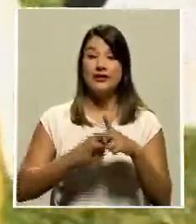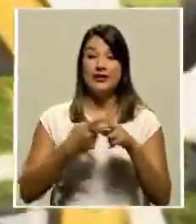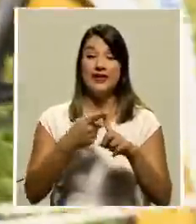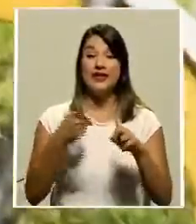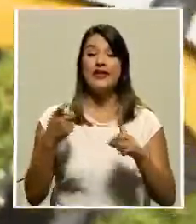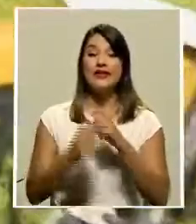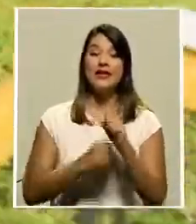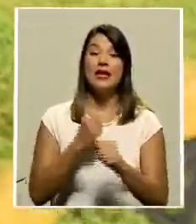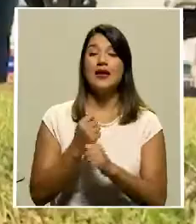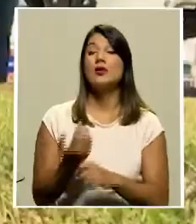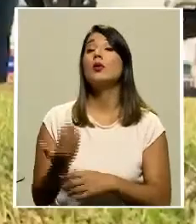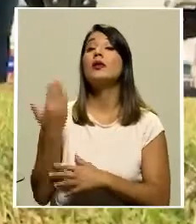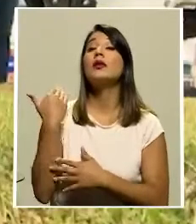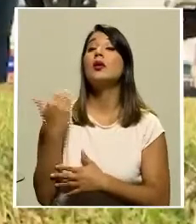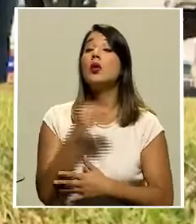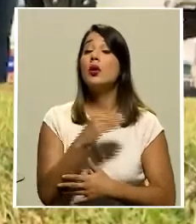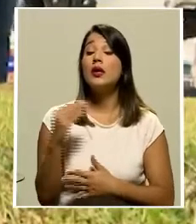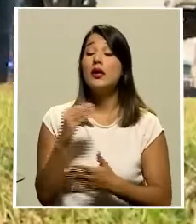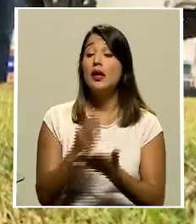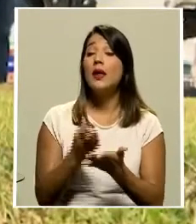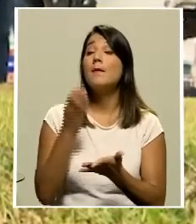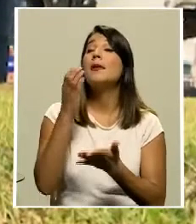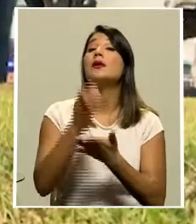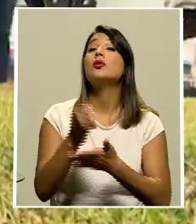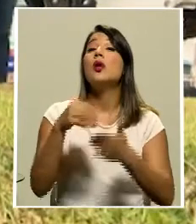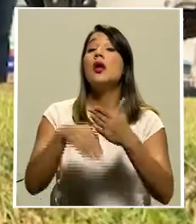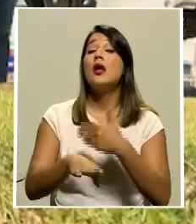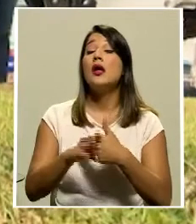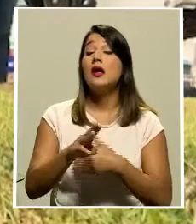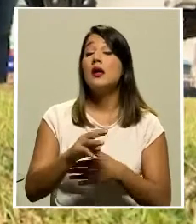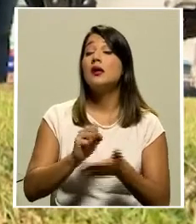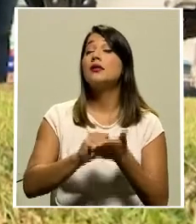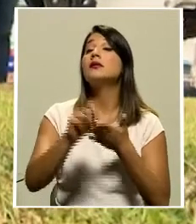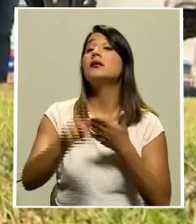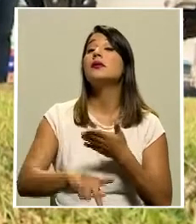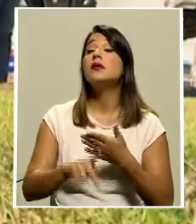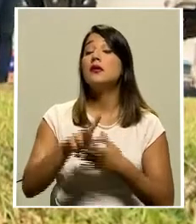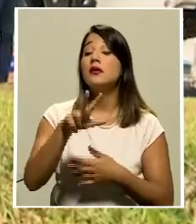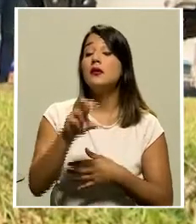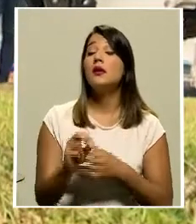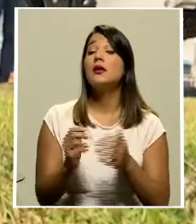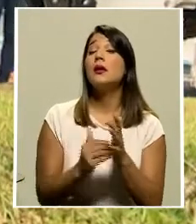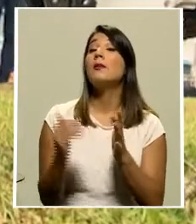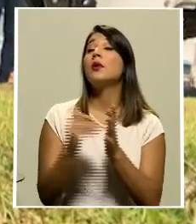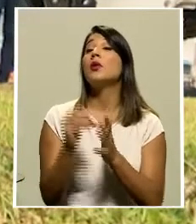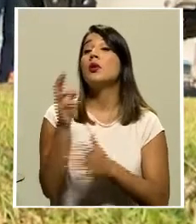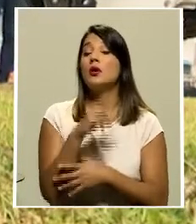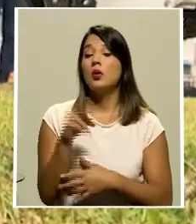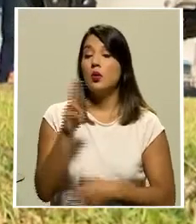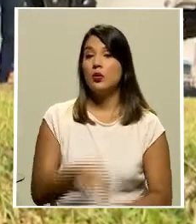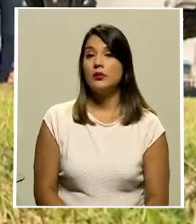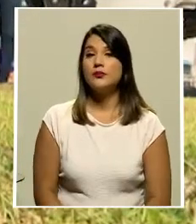desde el año anterior y la inversión en la ciclovía de Montes de Oca ronda los 30 millones de colones